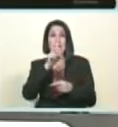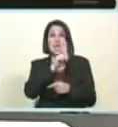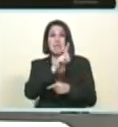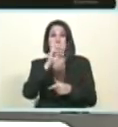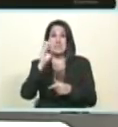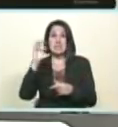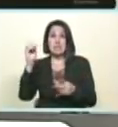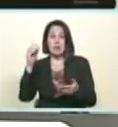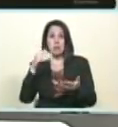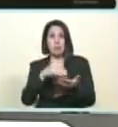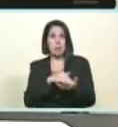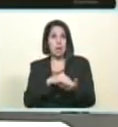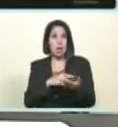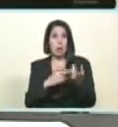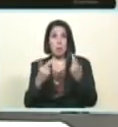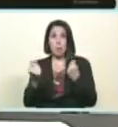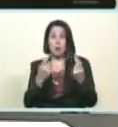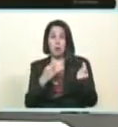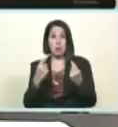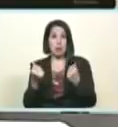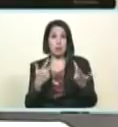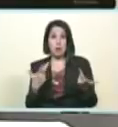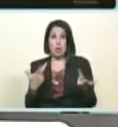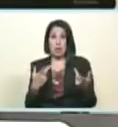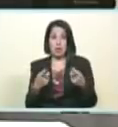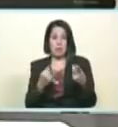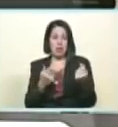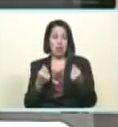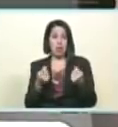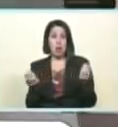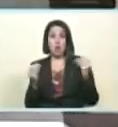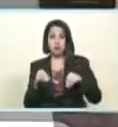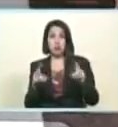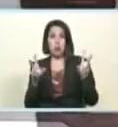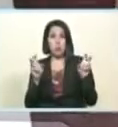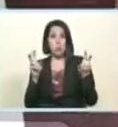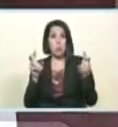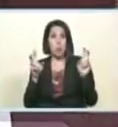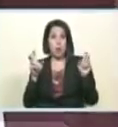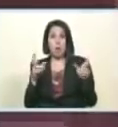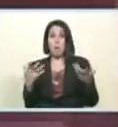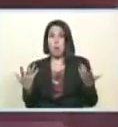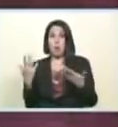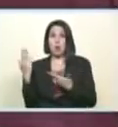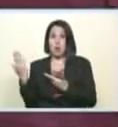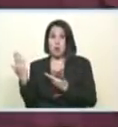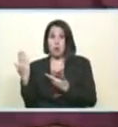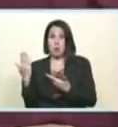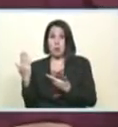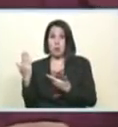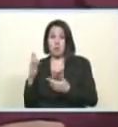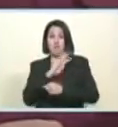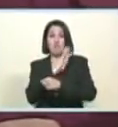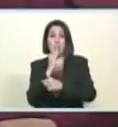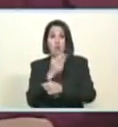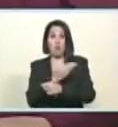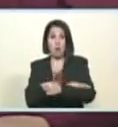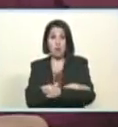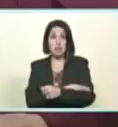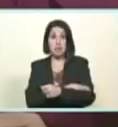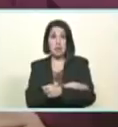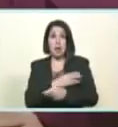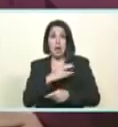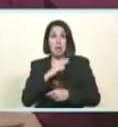económico que nos hacen aquí está calladito como dicen calladito calladito se llega